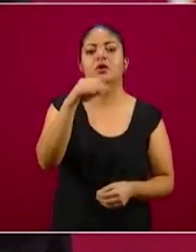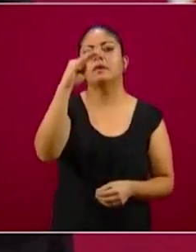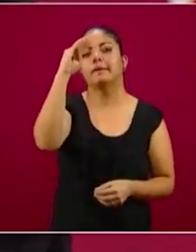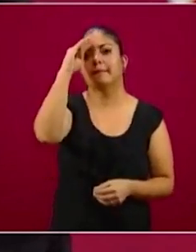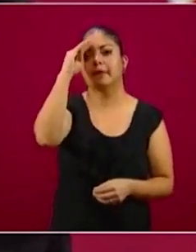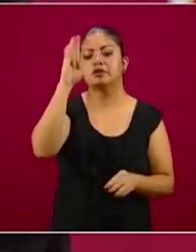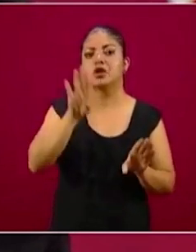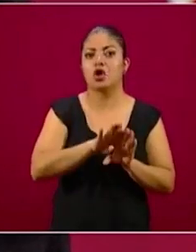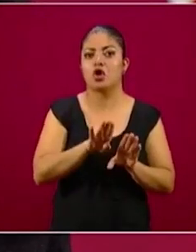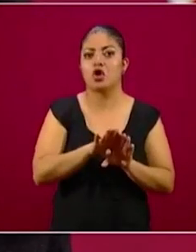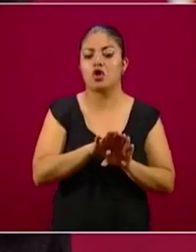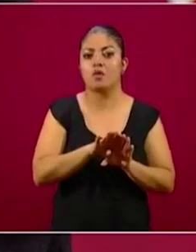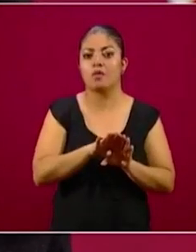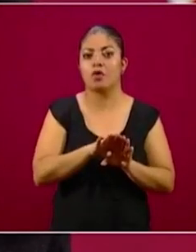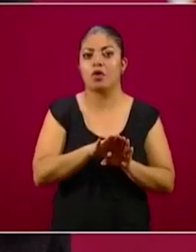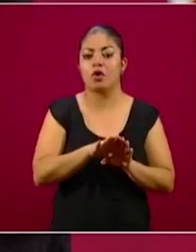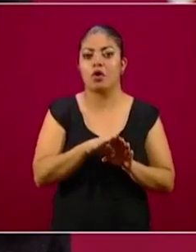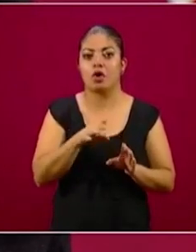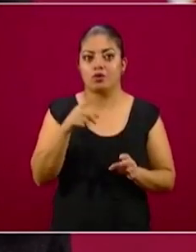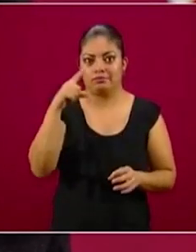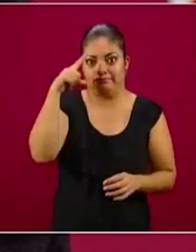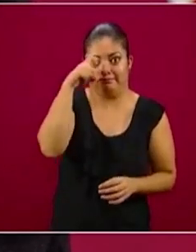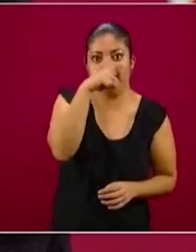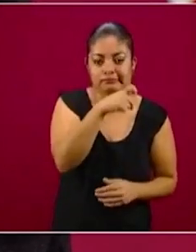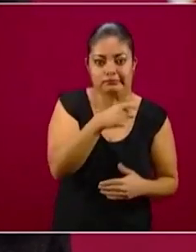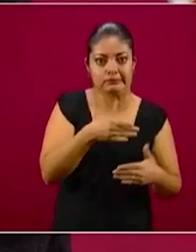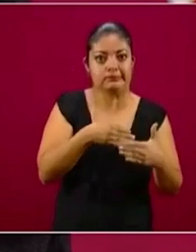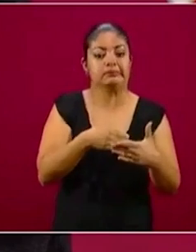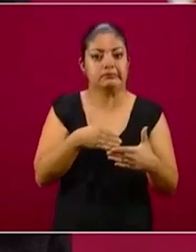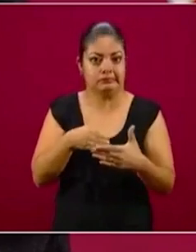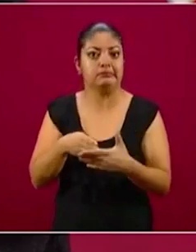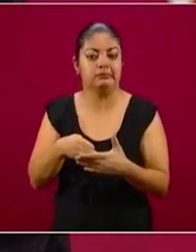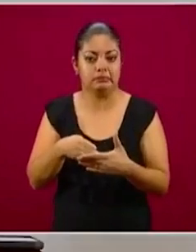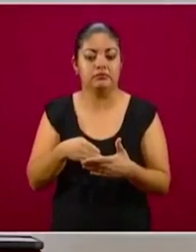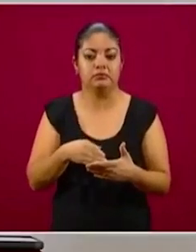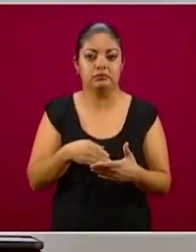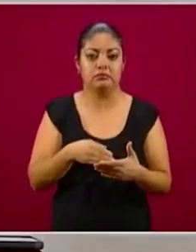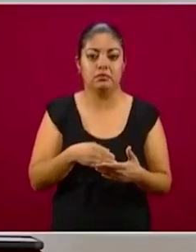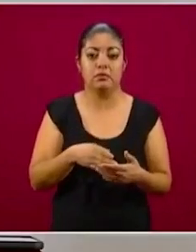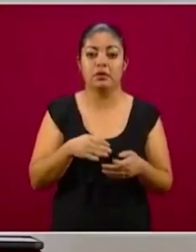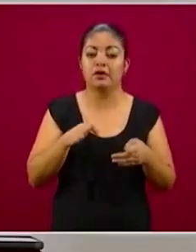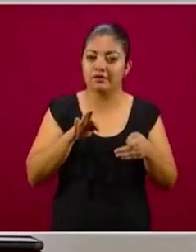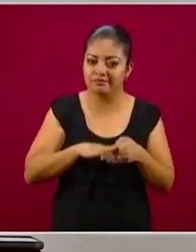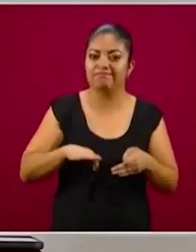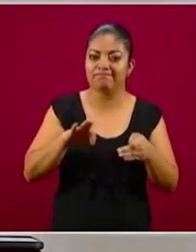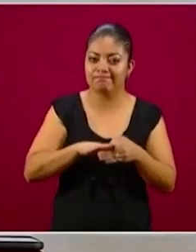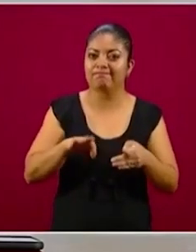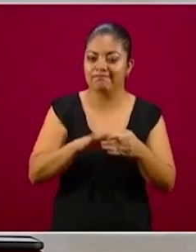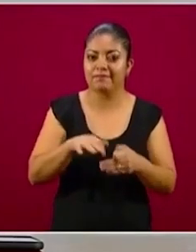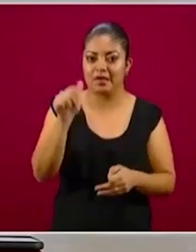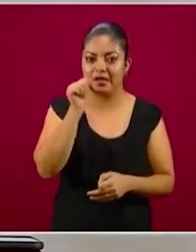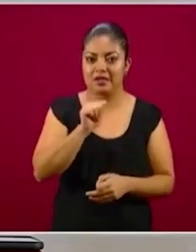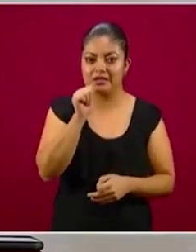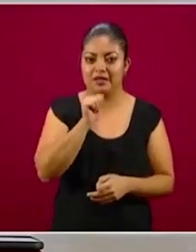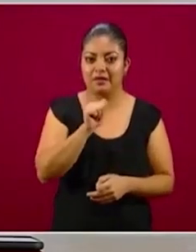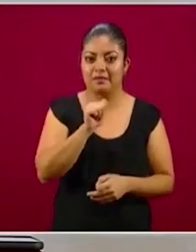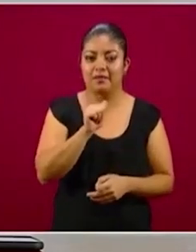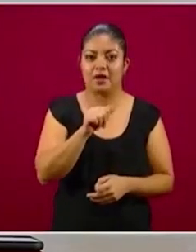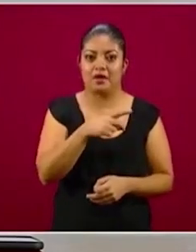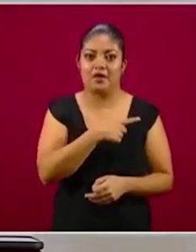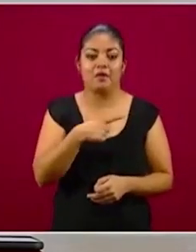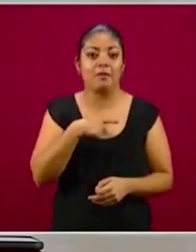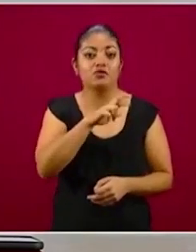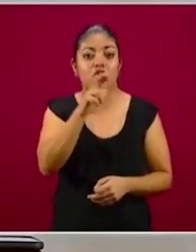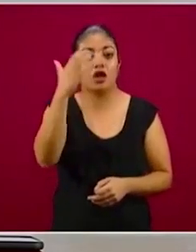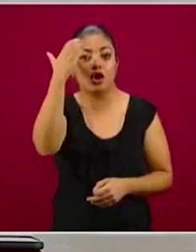el reto que eso implica, reconociendo, por un lado, como lo hacemos frecuentemente, el trabajo